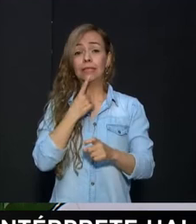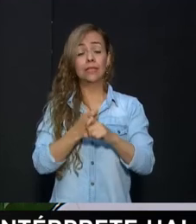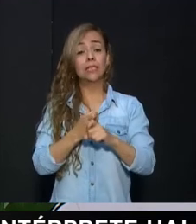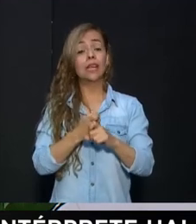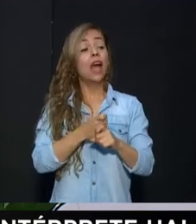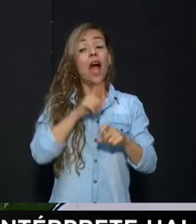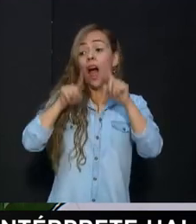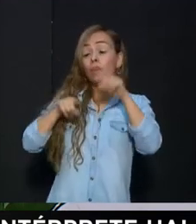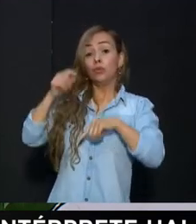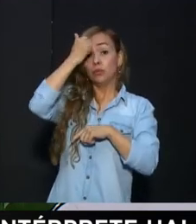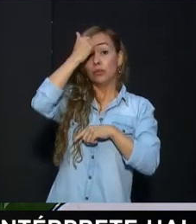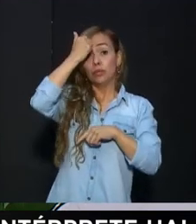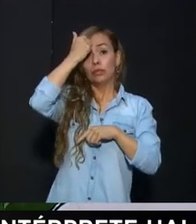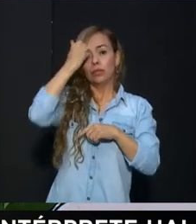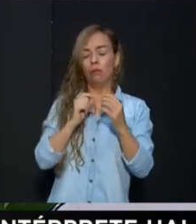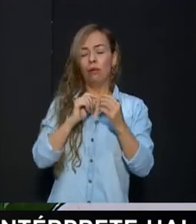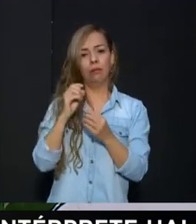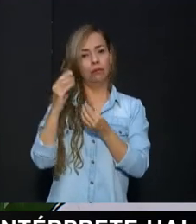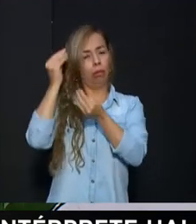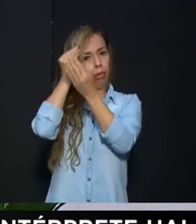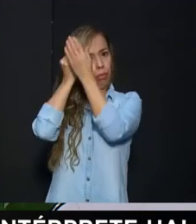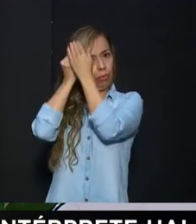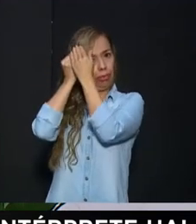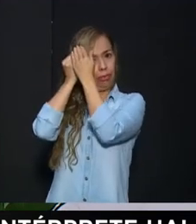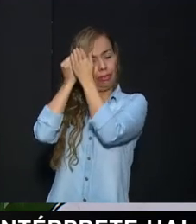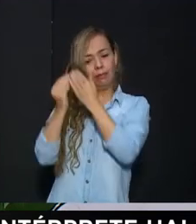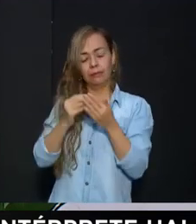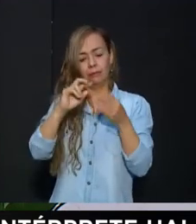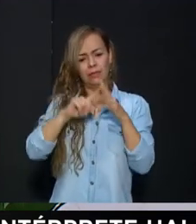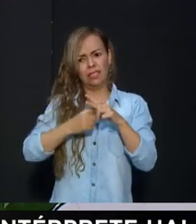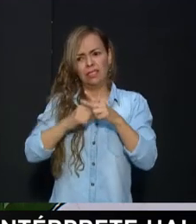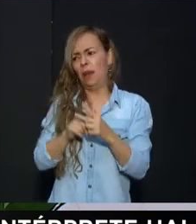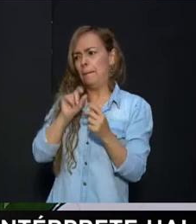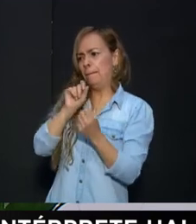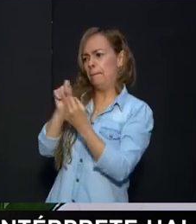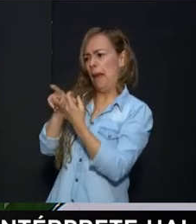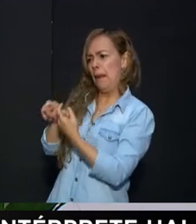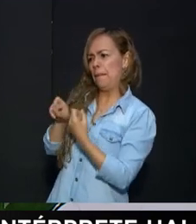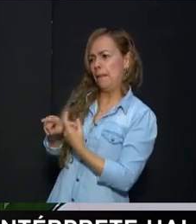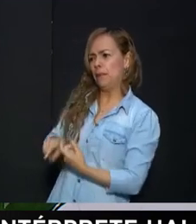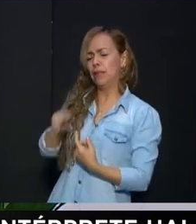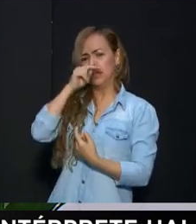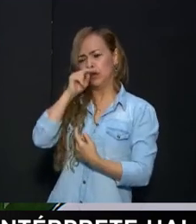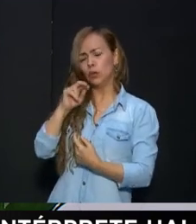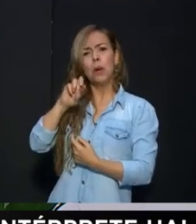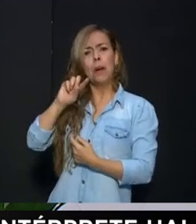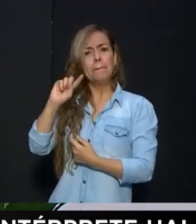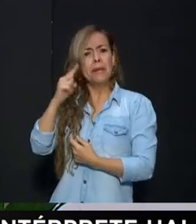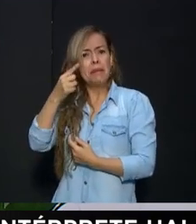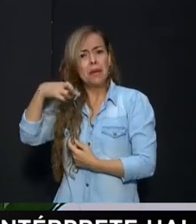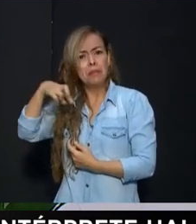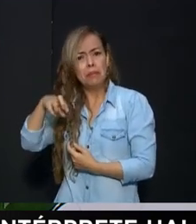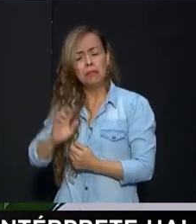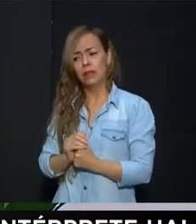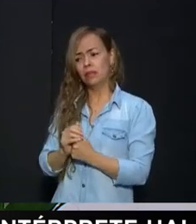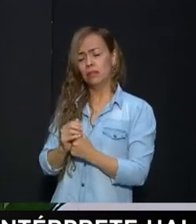fueran pre-ifes O como si fueran niños Para niños de primero Como si estuvieran en once Entonces es también como conscientes